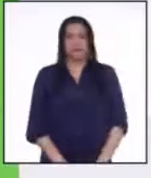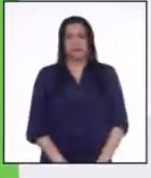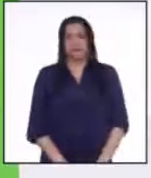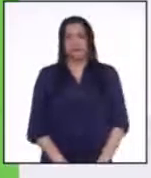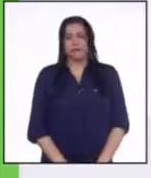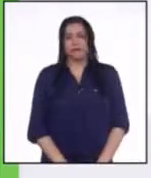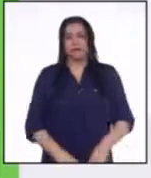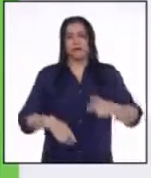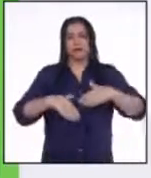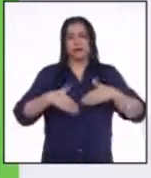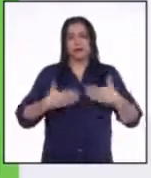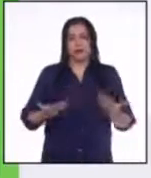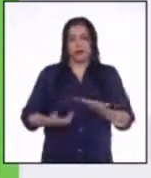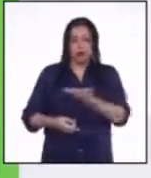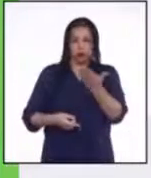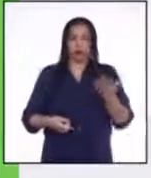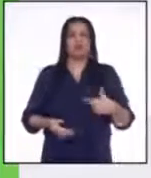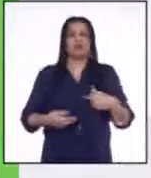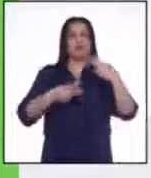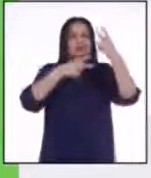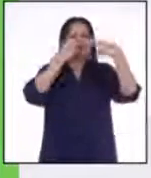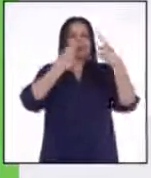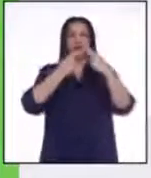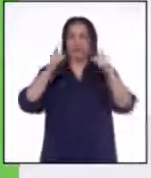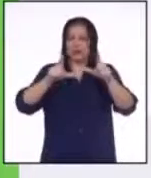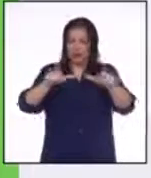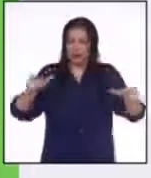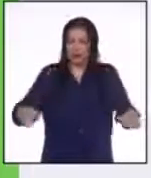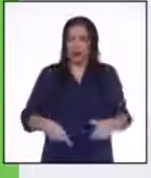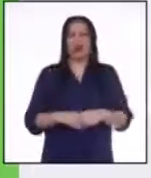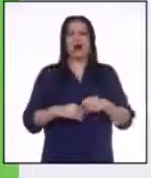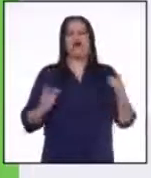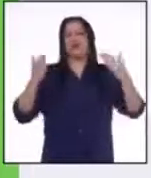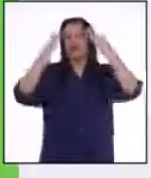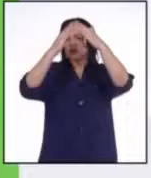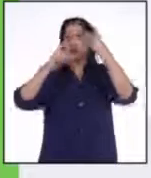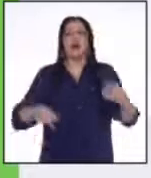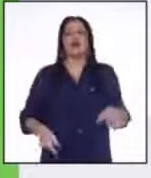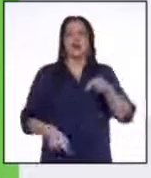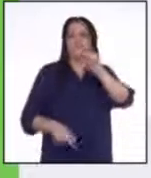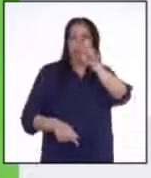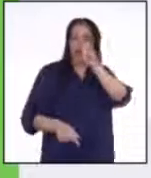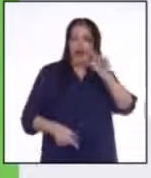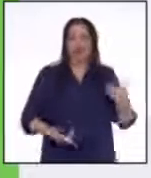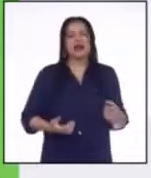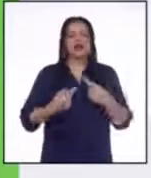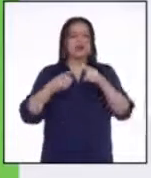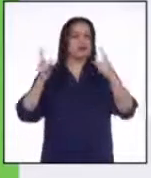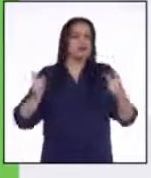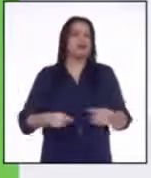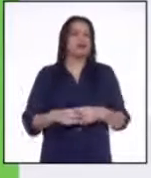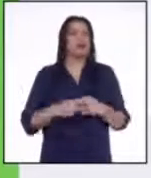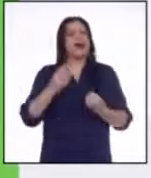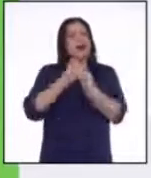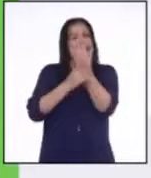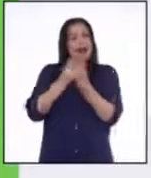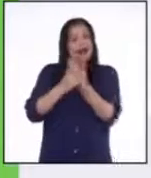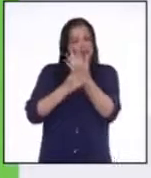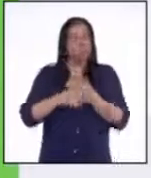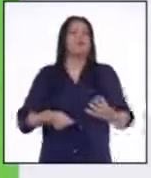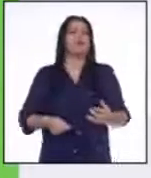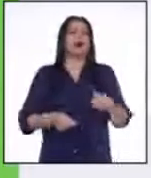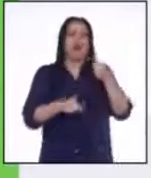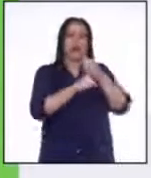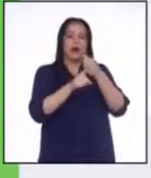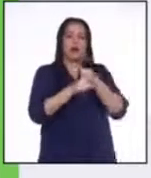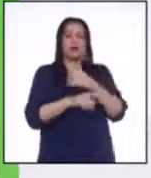Y ahí pueden ustedes visitar Paracas, conocer Huascarán, conocer Salinas y Aguada Blanca, en Arequipa o